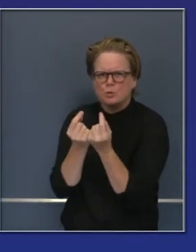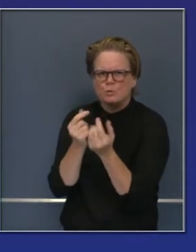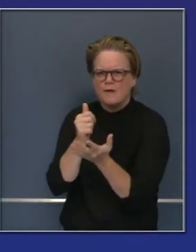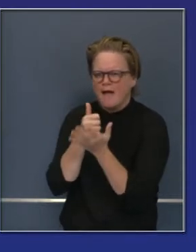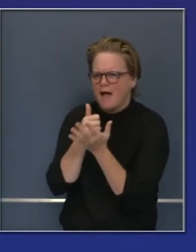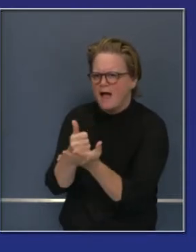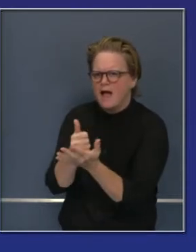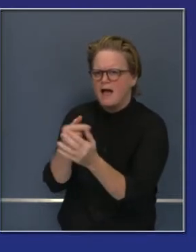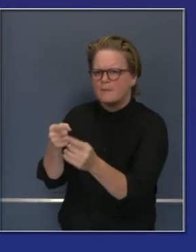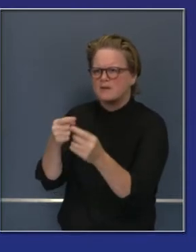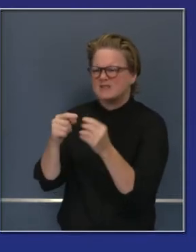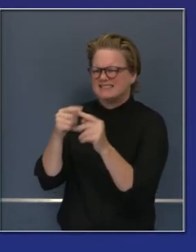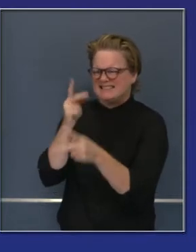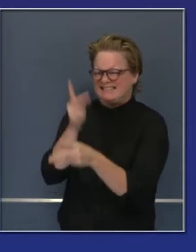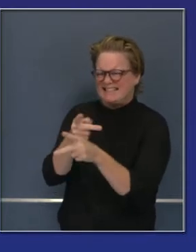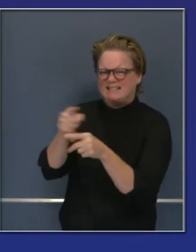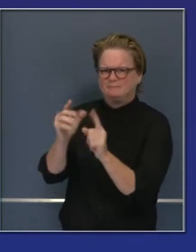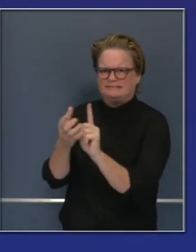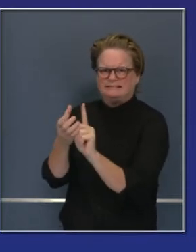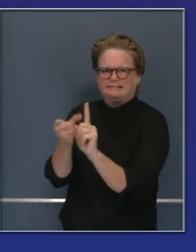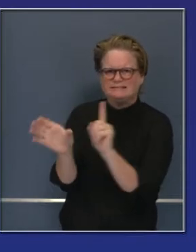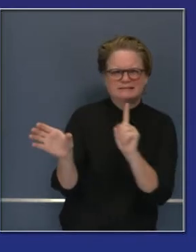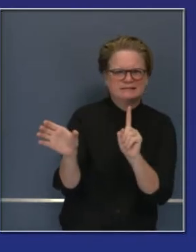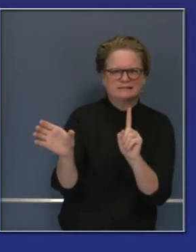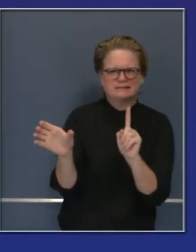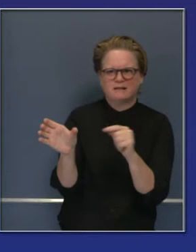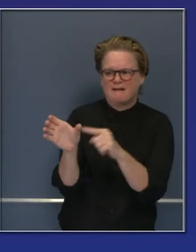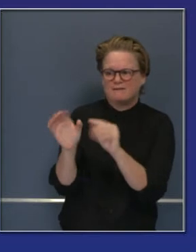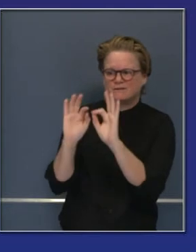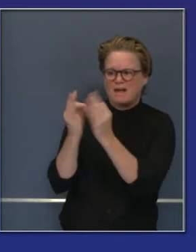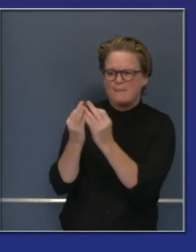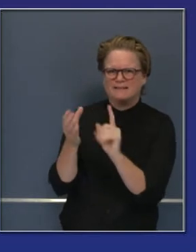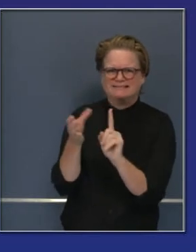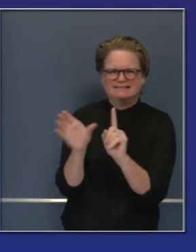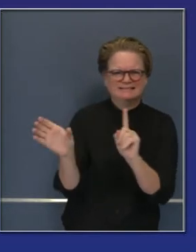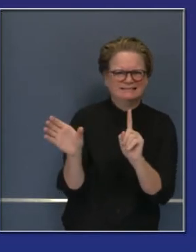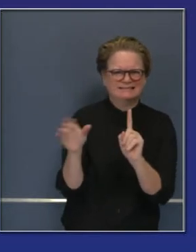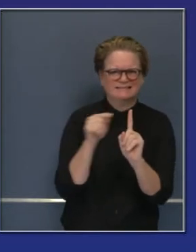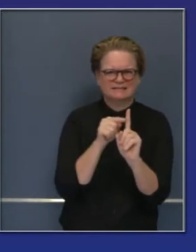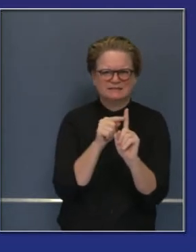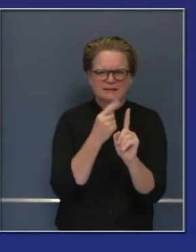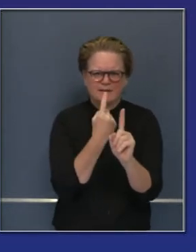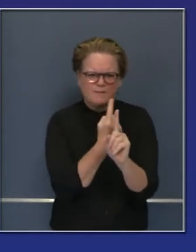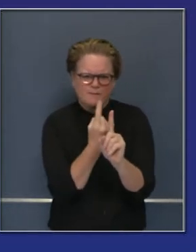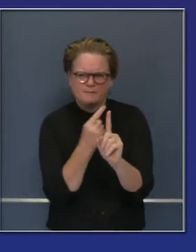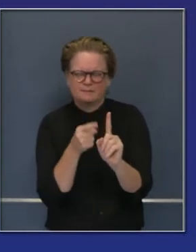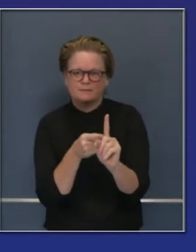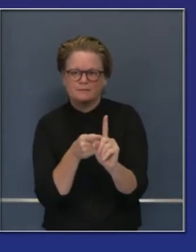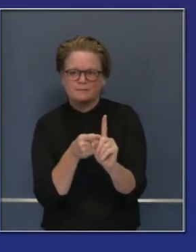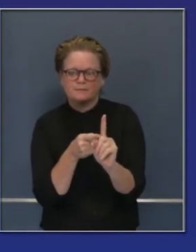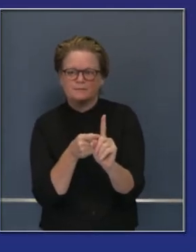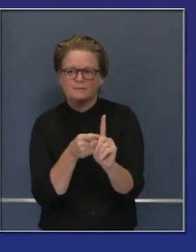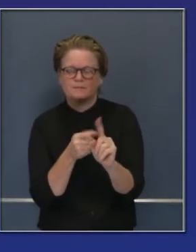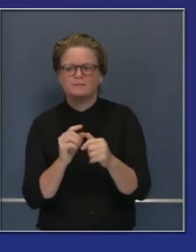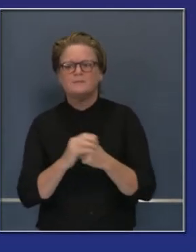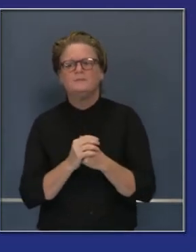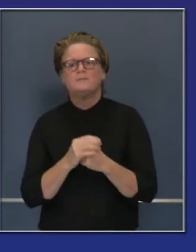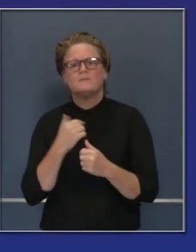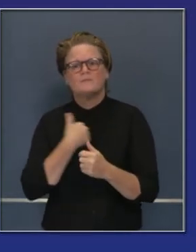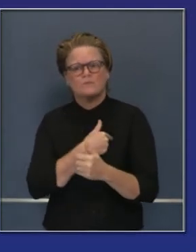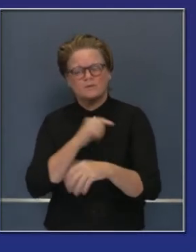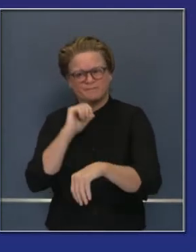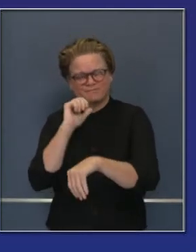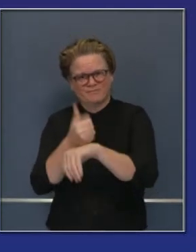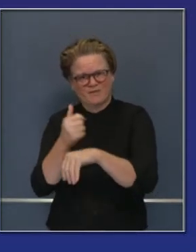su salud y la salud de otros a través de aislamiento y poner personas en cuarentena. También estábamos proporcionando paga